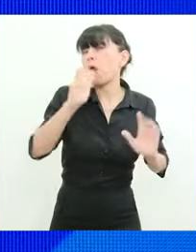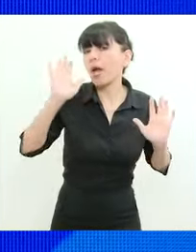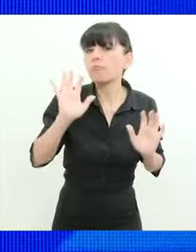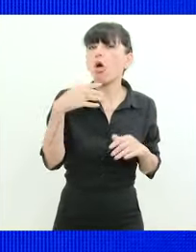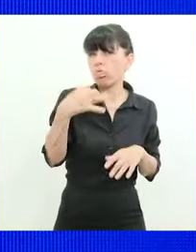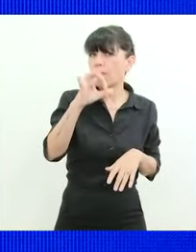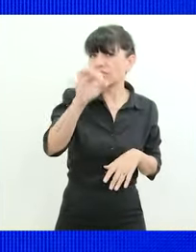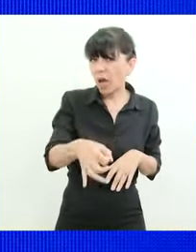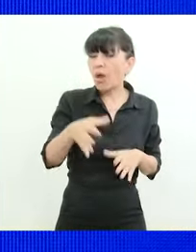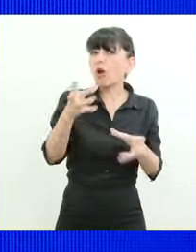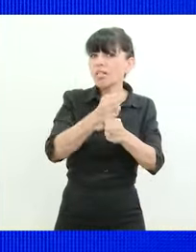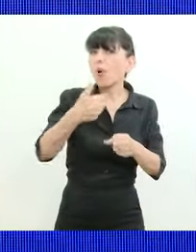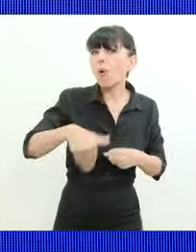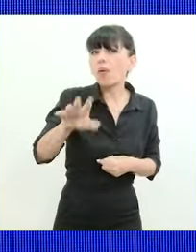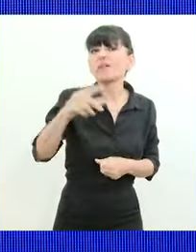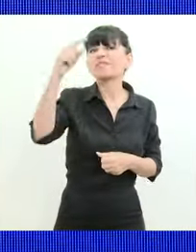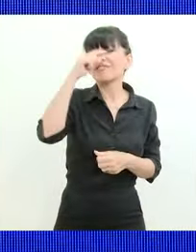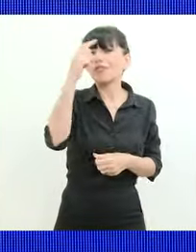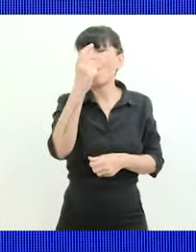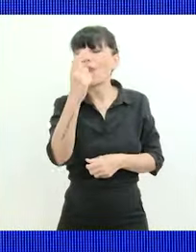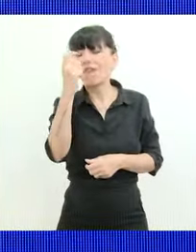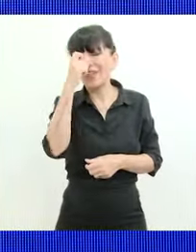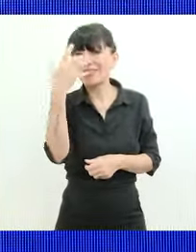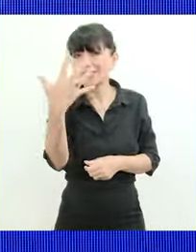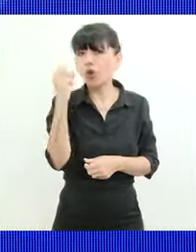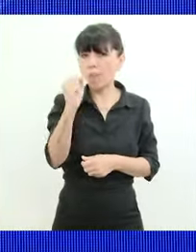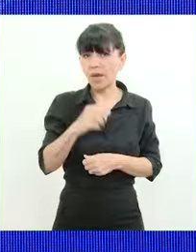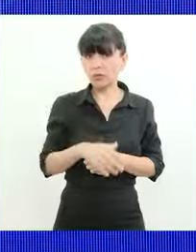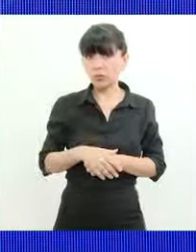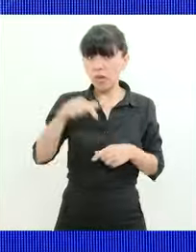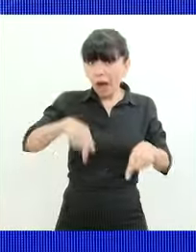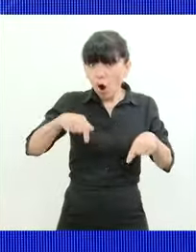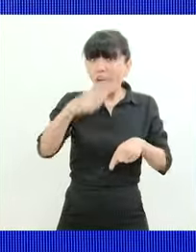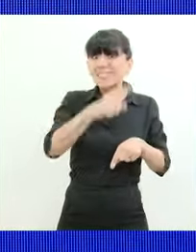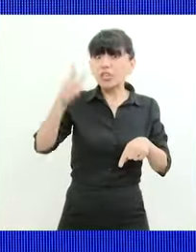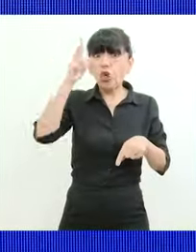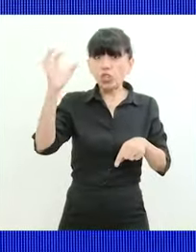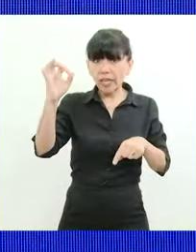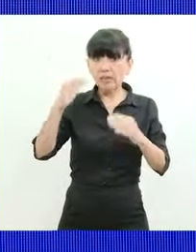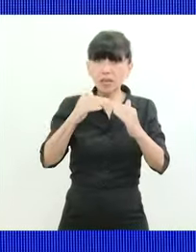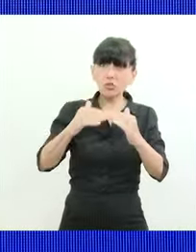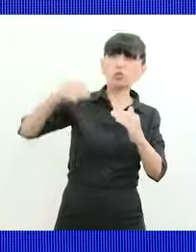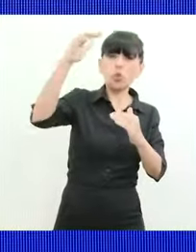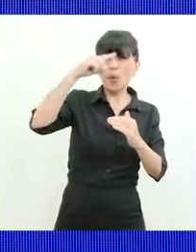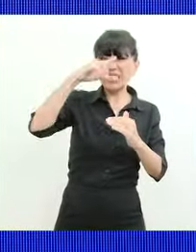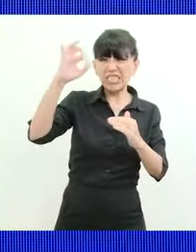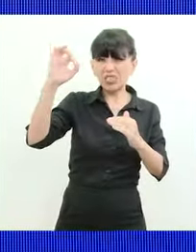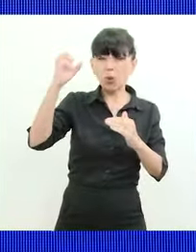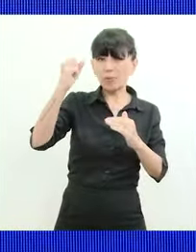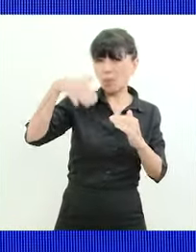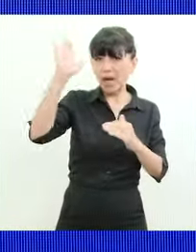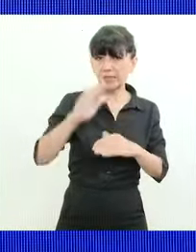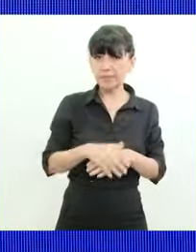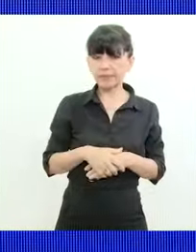costar 725 pesos el mismo que paga hoy 180 pesos un tucumano